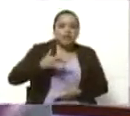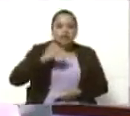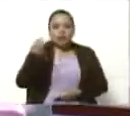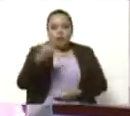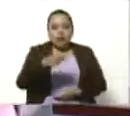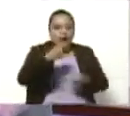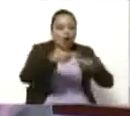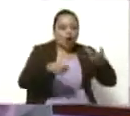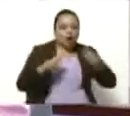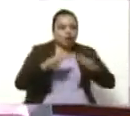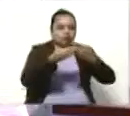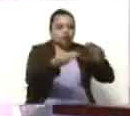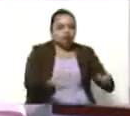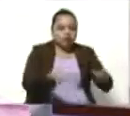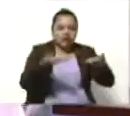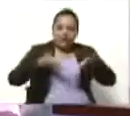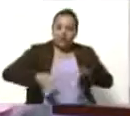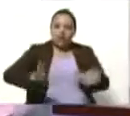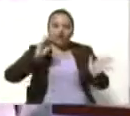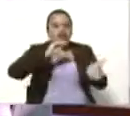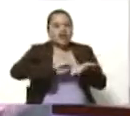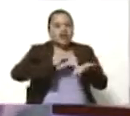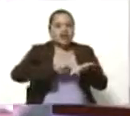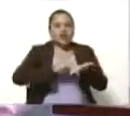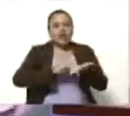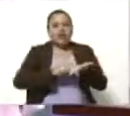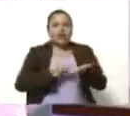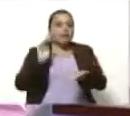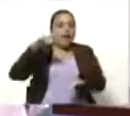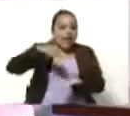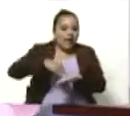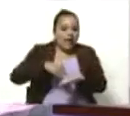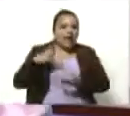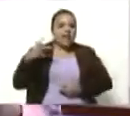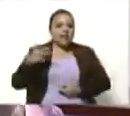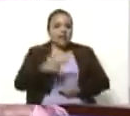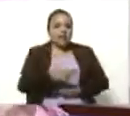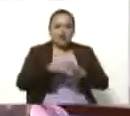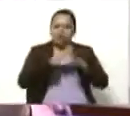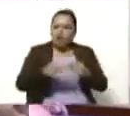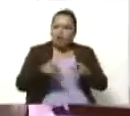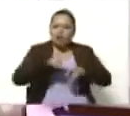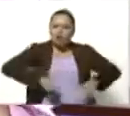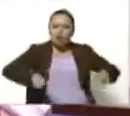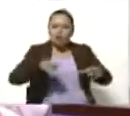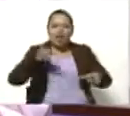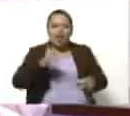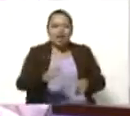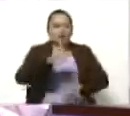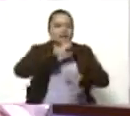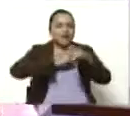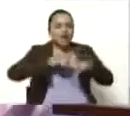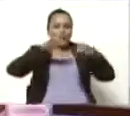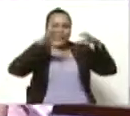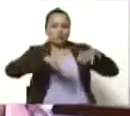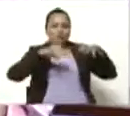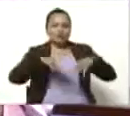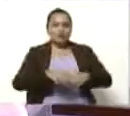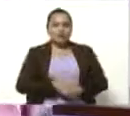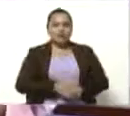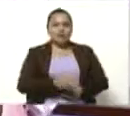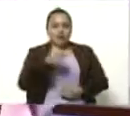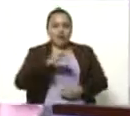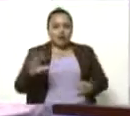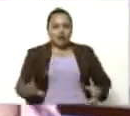Tejerías, para que renazca Maracay, para que renazcan todas las zonas que han sido afectadas por estas lluvias, y que bueno, han tenido la